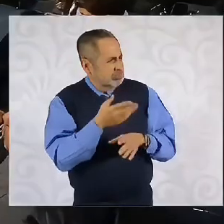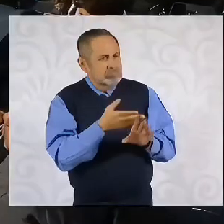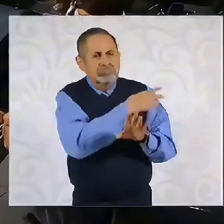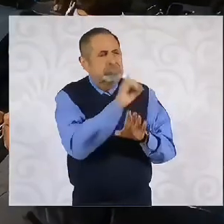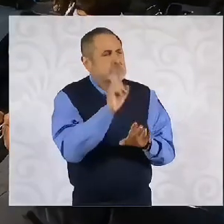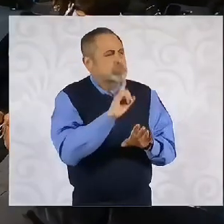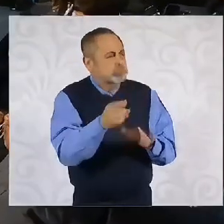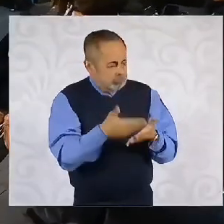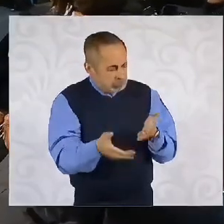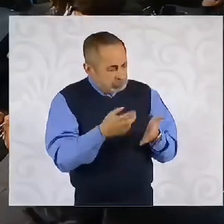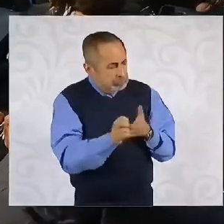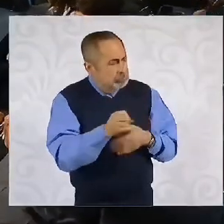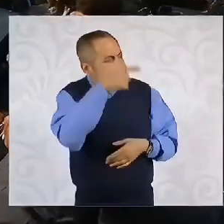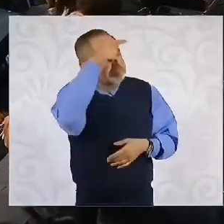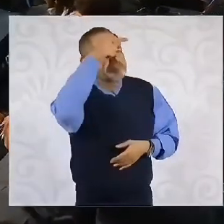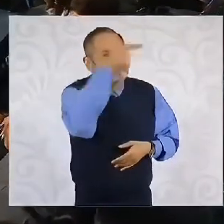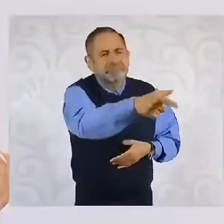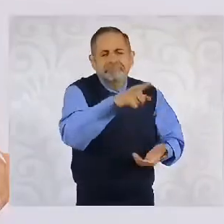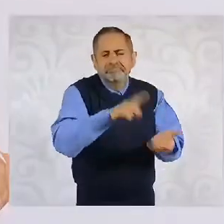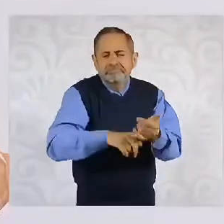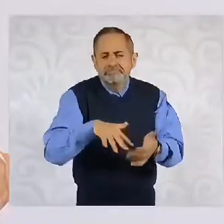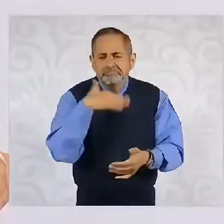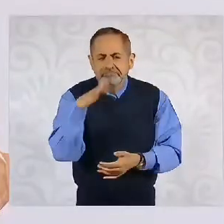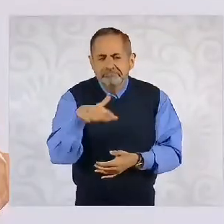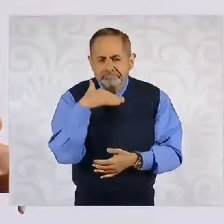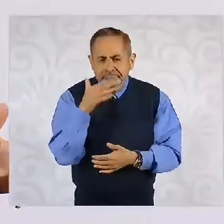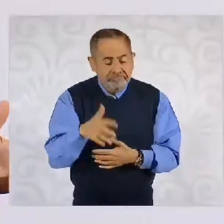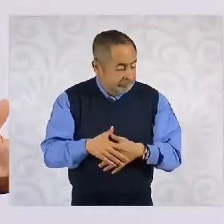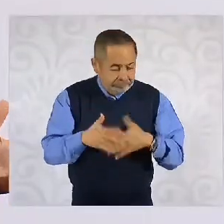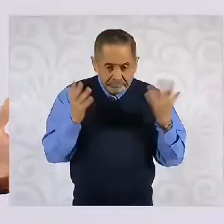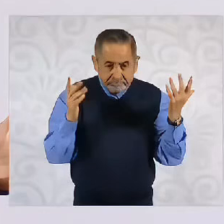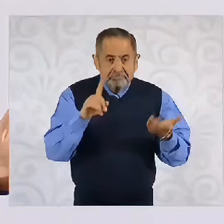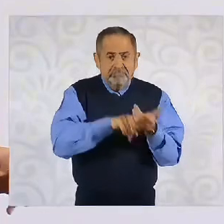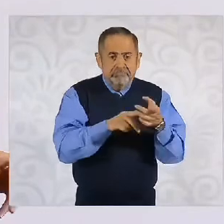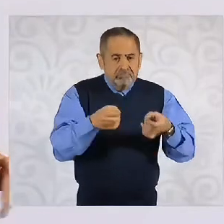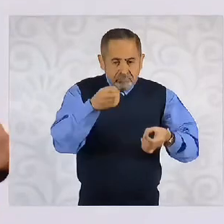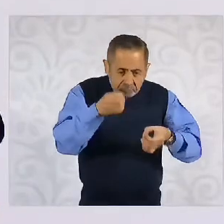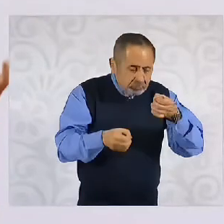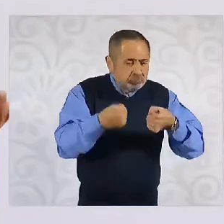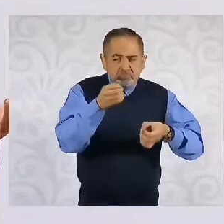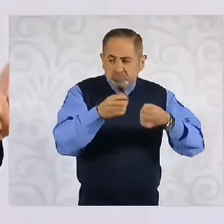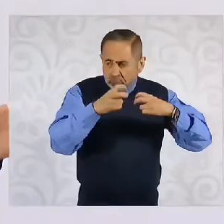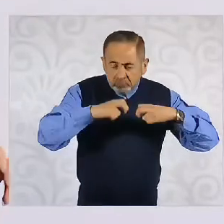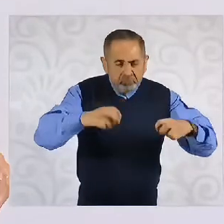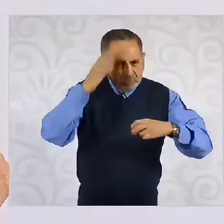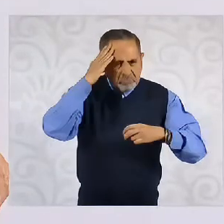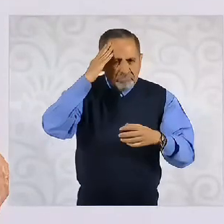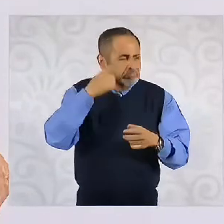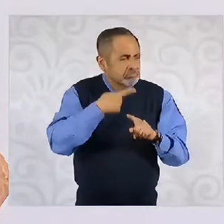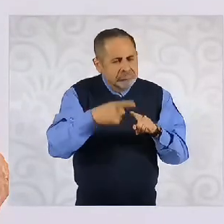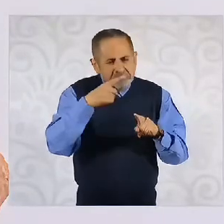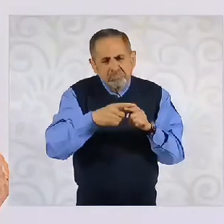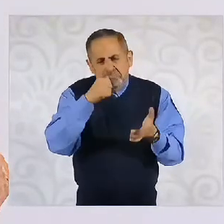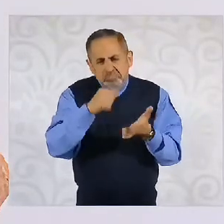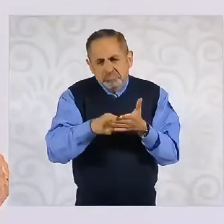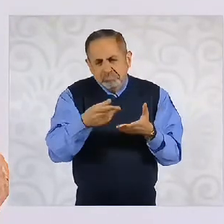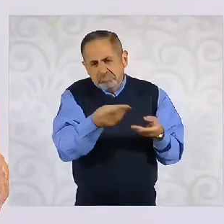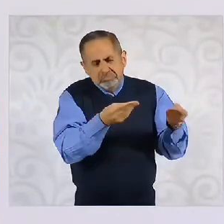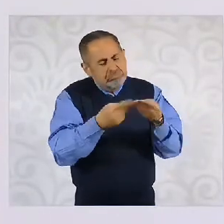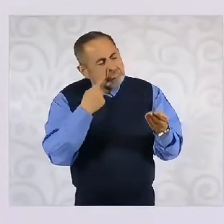La probidad tiene que ver también con un juez, con un magistrado, con un ministro y otras cartas de recomendación.